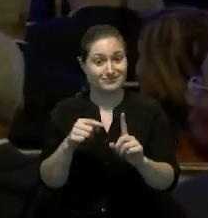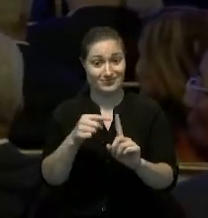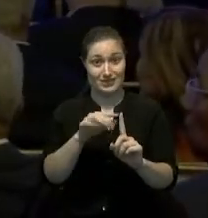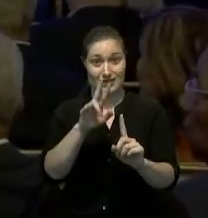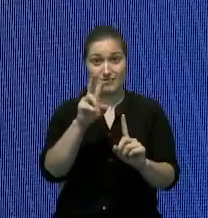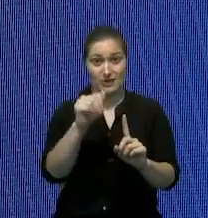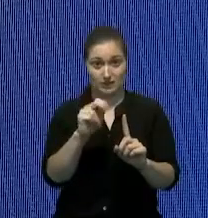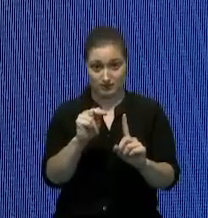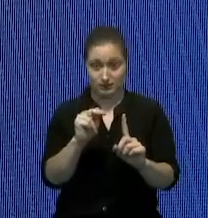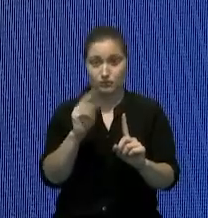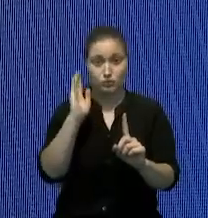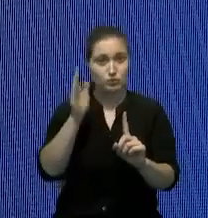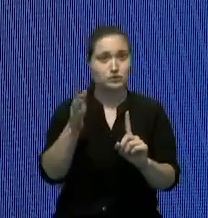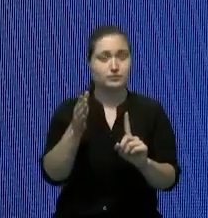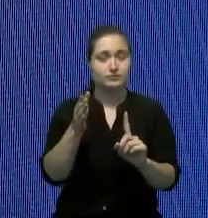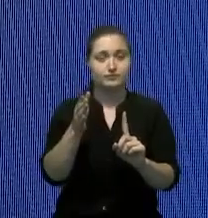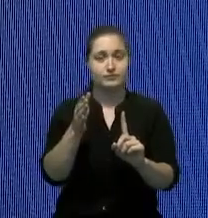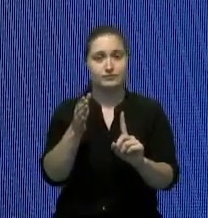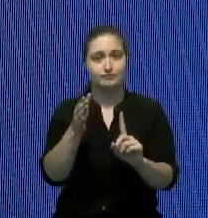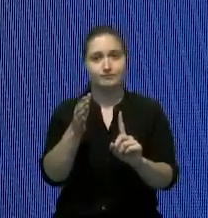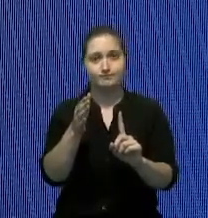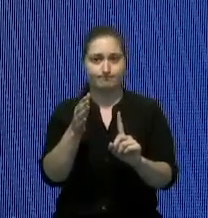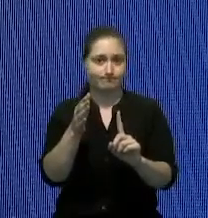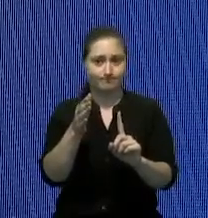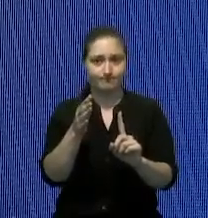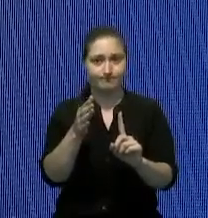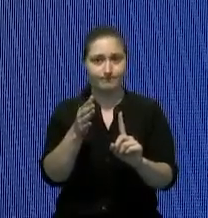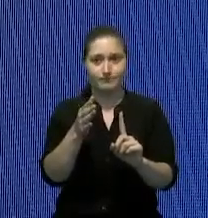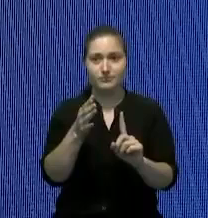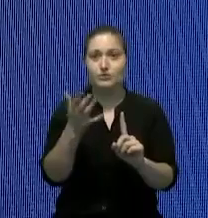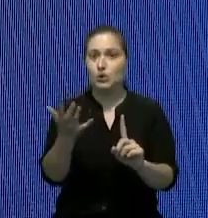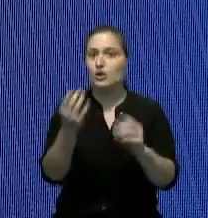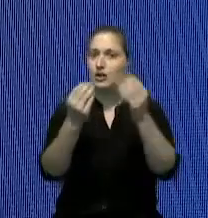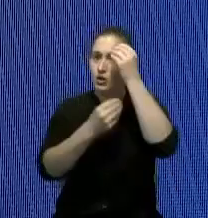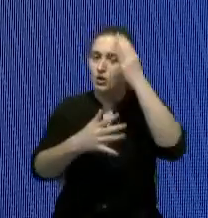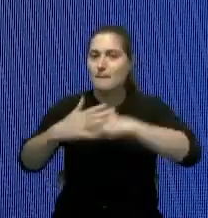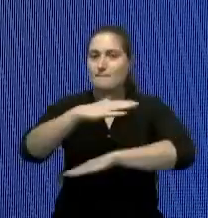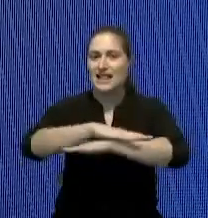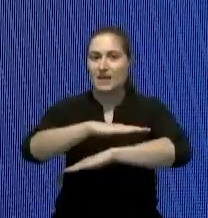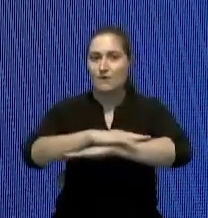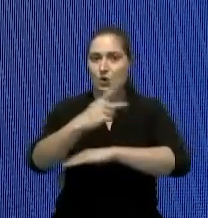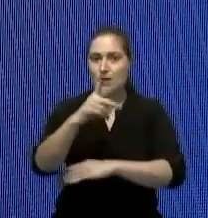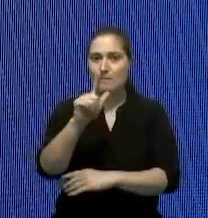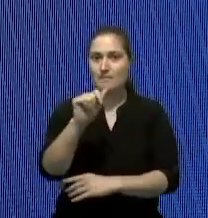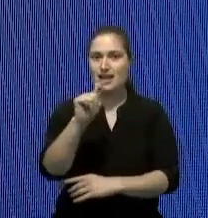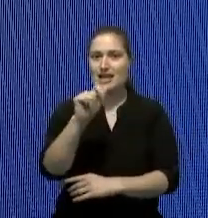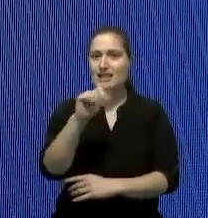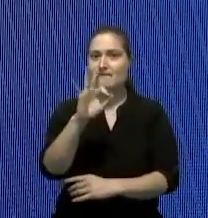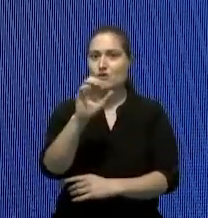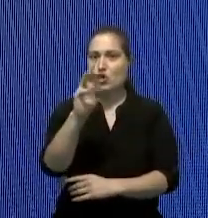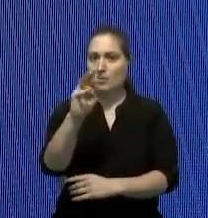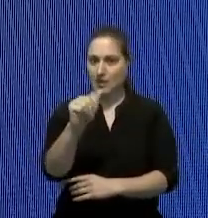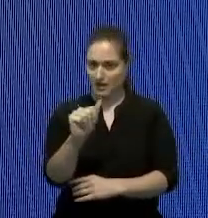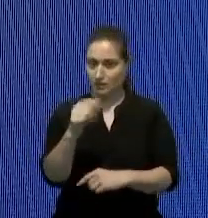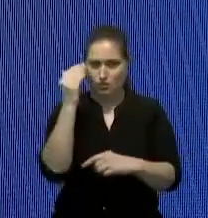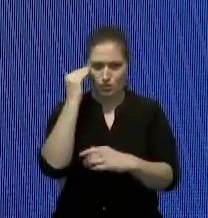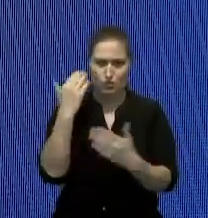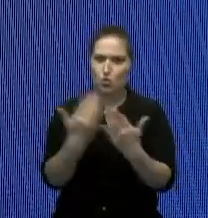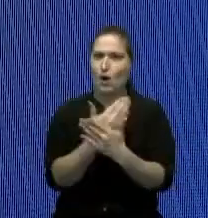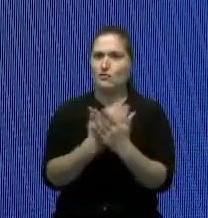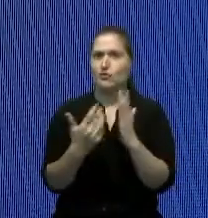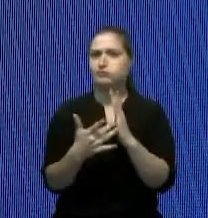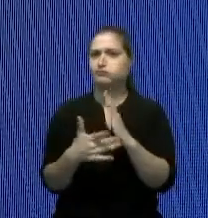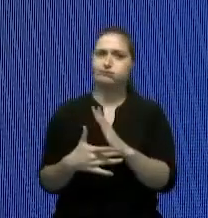y lo que se está lo que se lo que se anuncia es la plataforma tú sabes que con la nueva tecnología eso pues va a